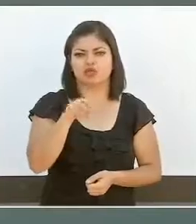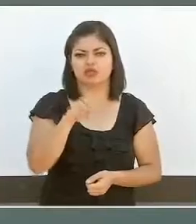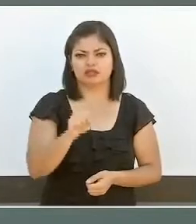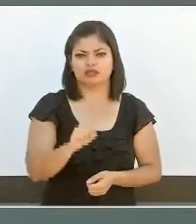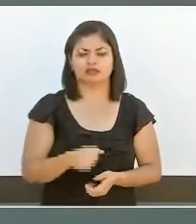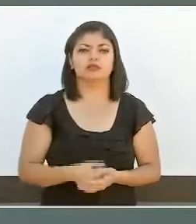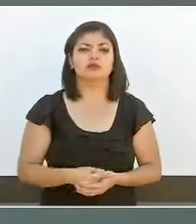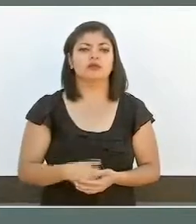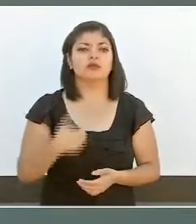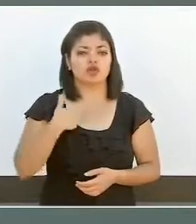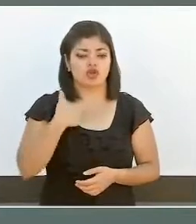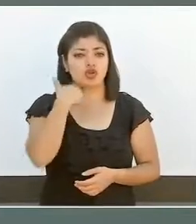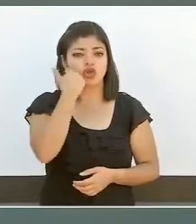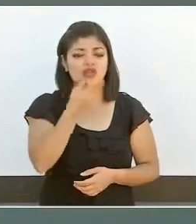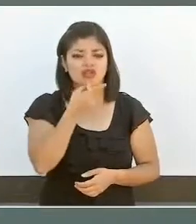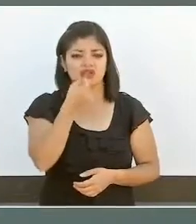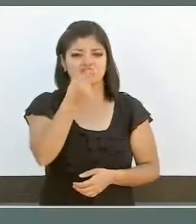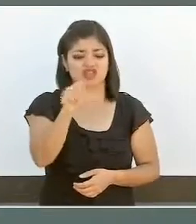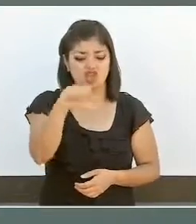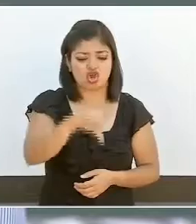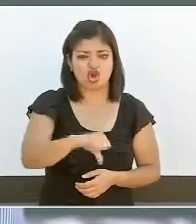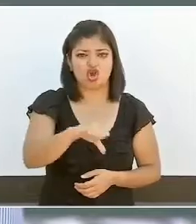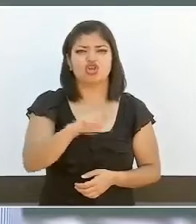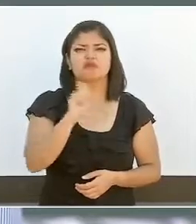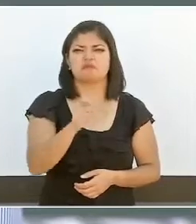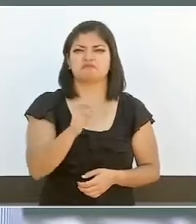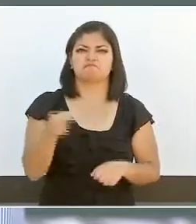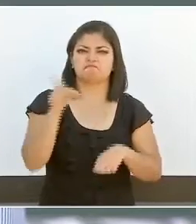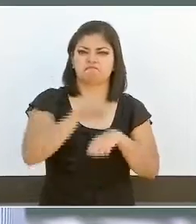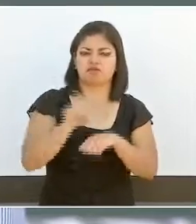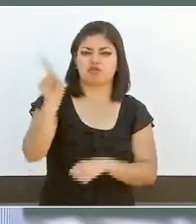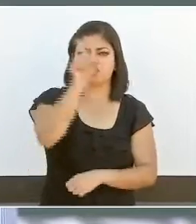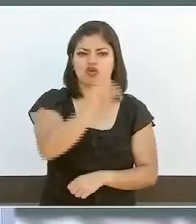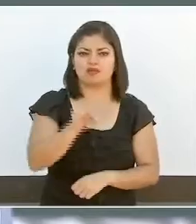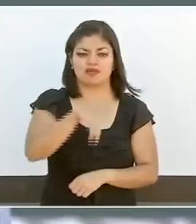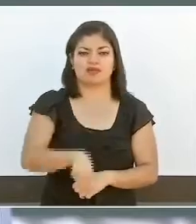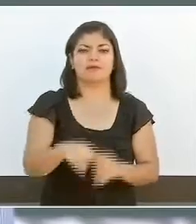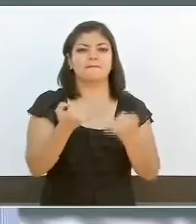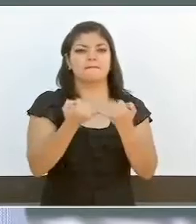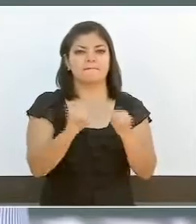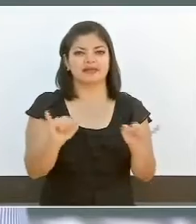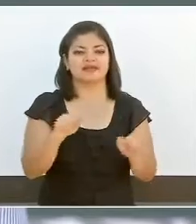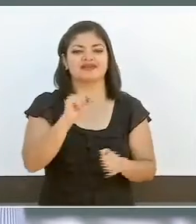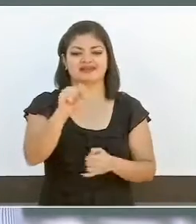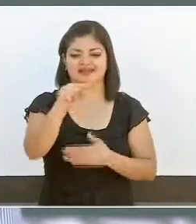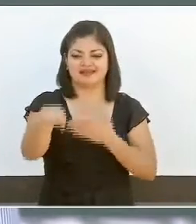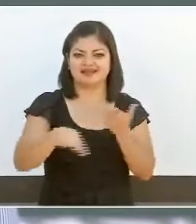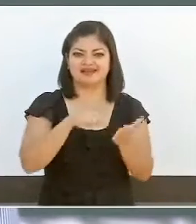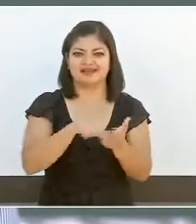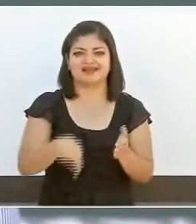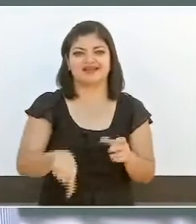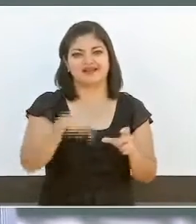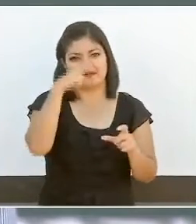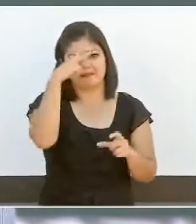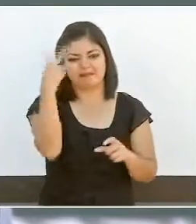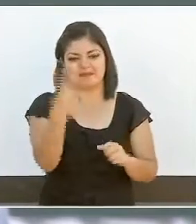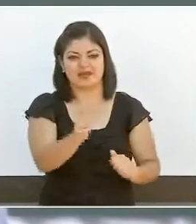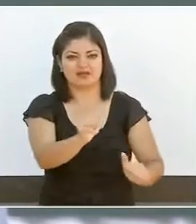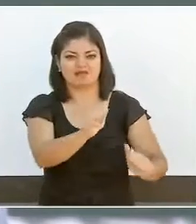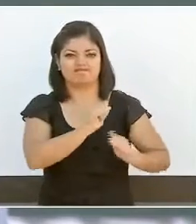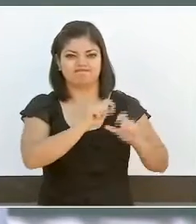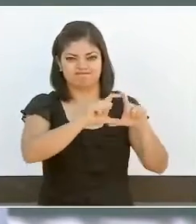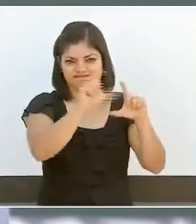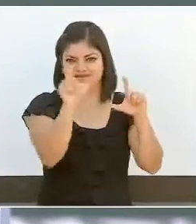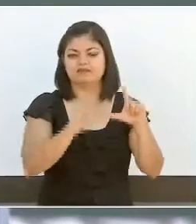decir en este día, en este domingo, que la inauguración de este cuartel de la Guardia Nacional, como cada